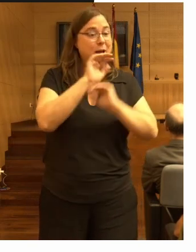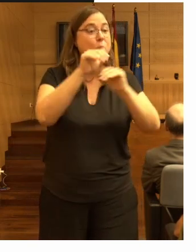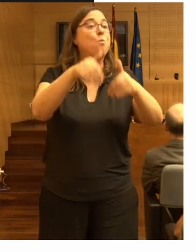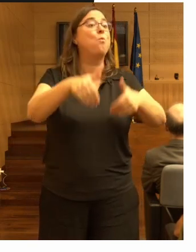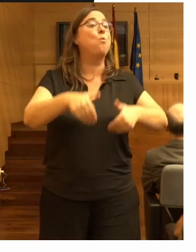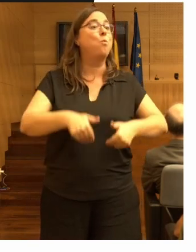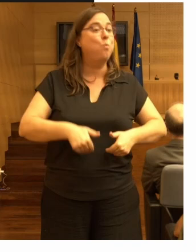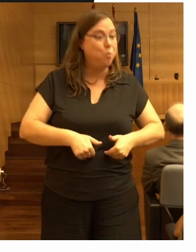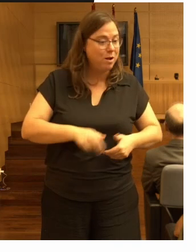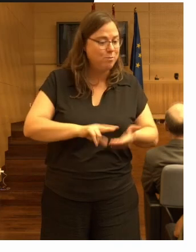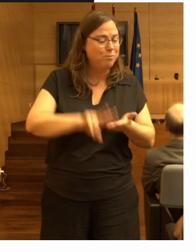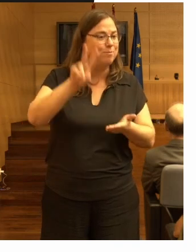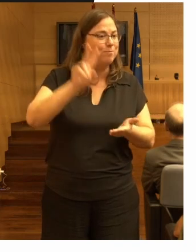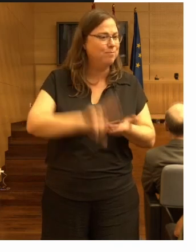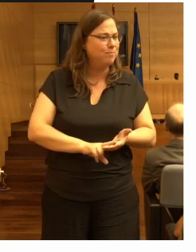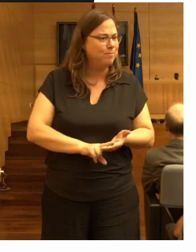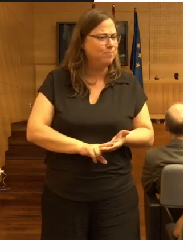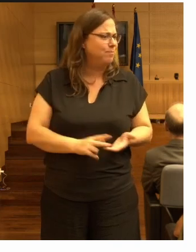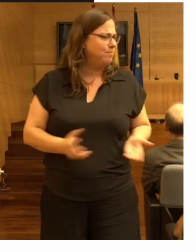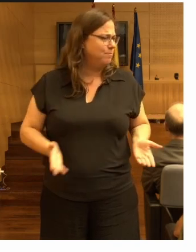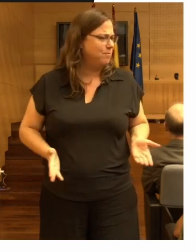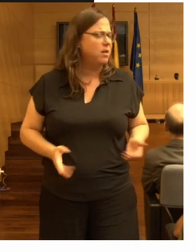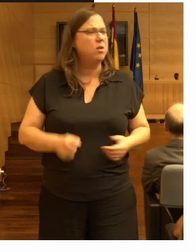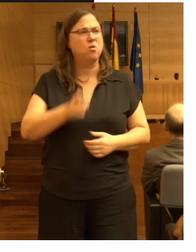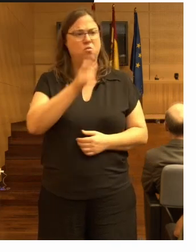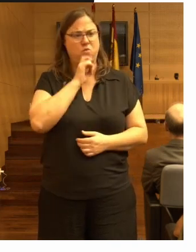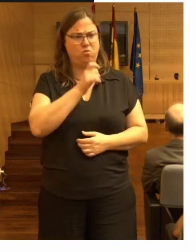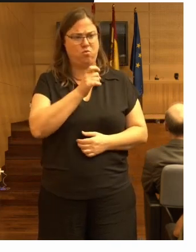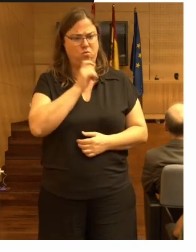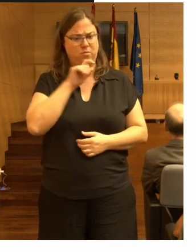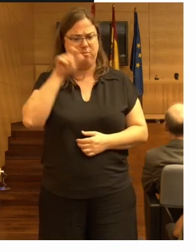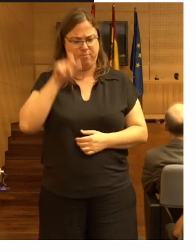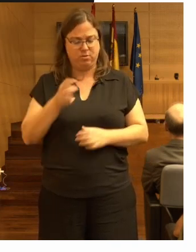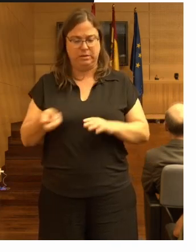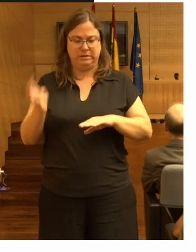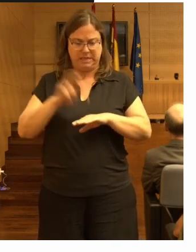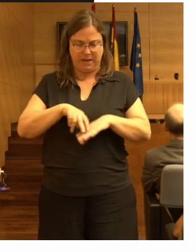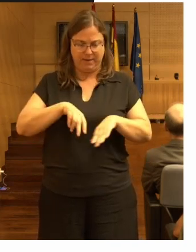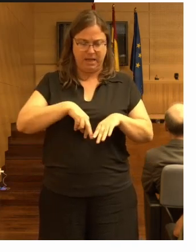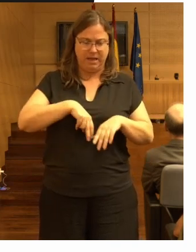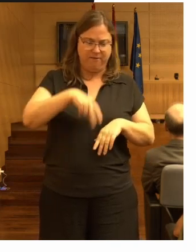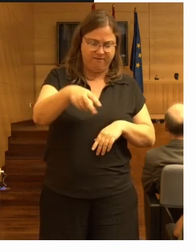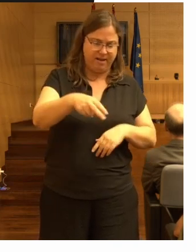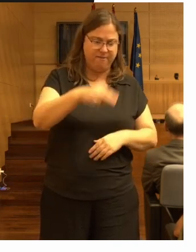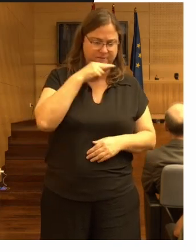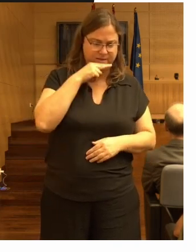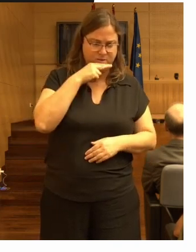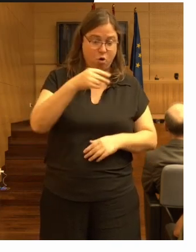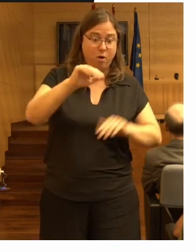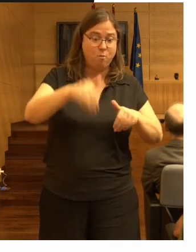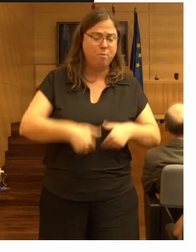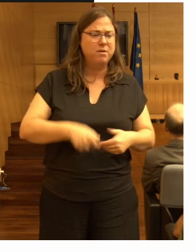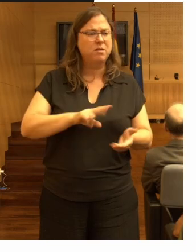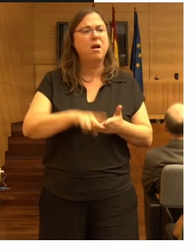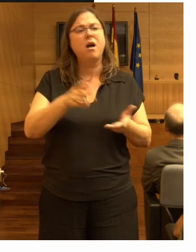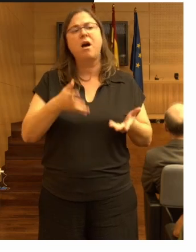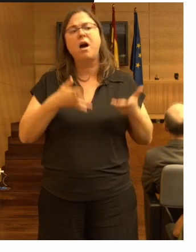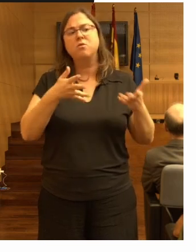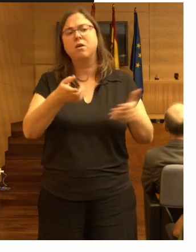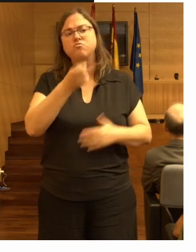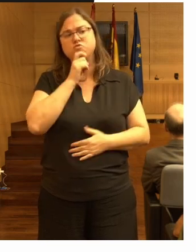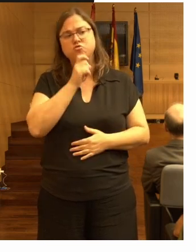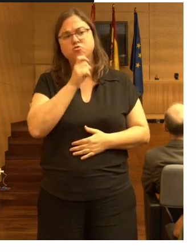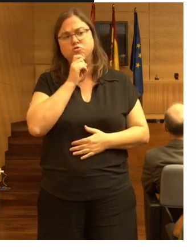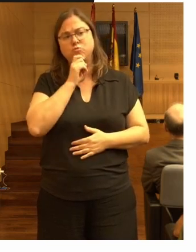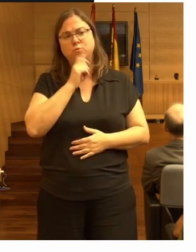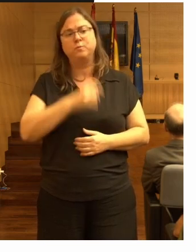la pregunta es ¿cómo entendemos que alguien se ha llegado al baño y cómo se les puede ayudar en el momento o un